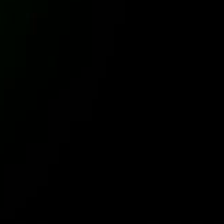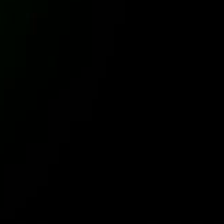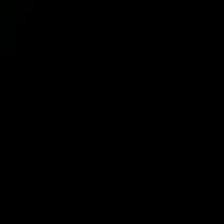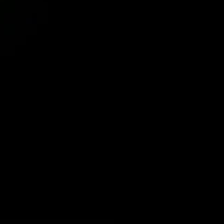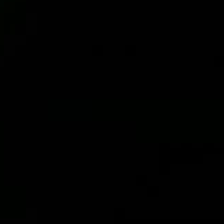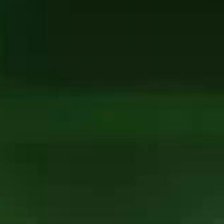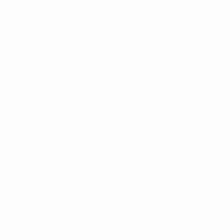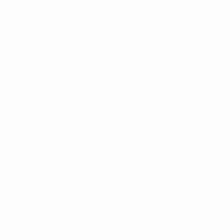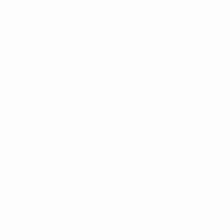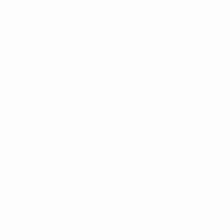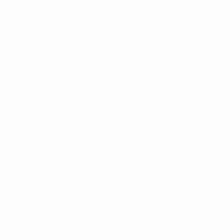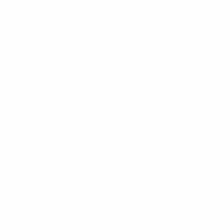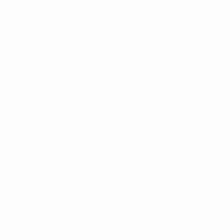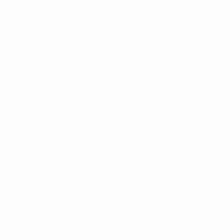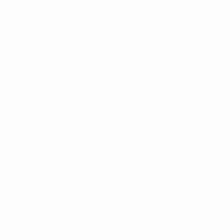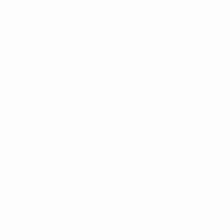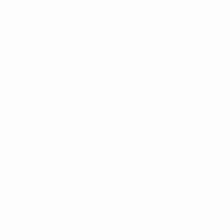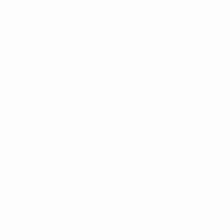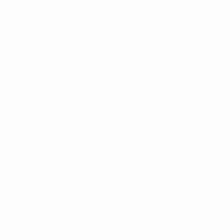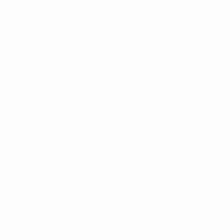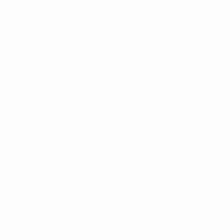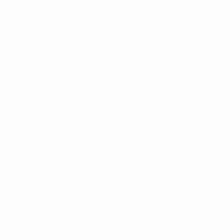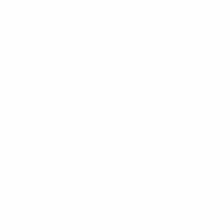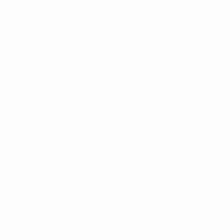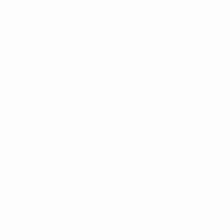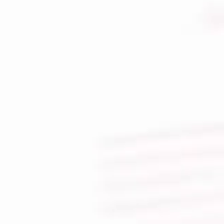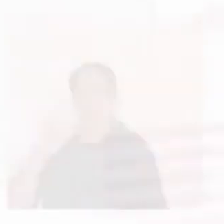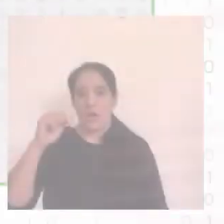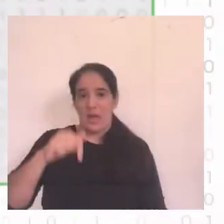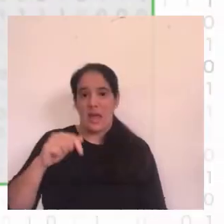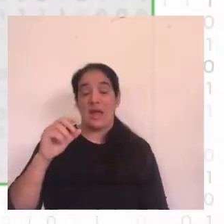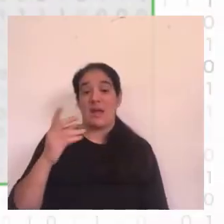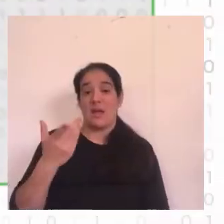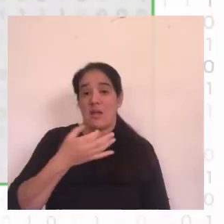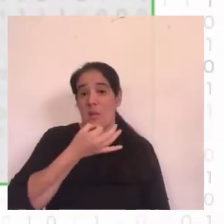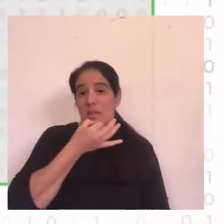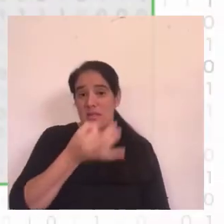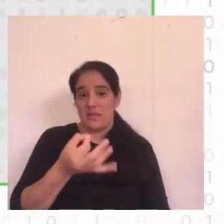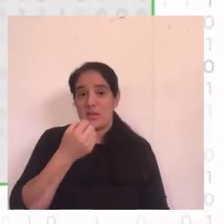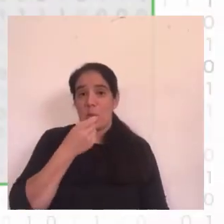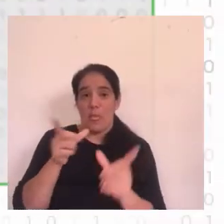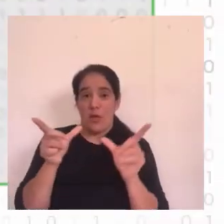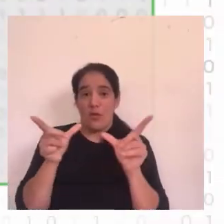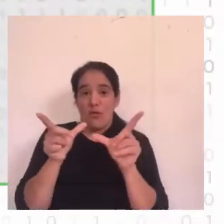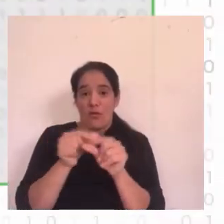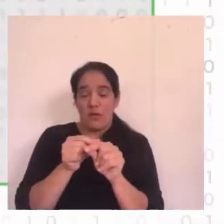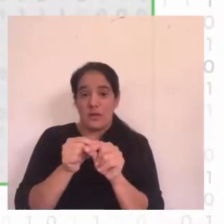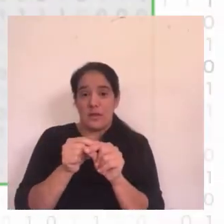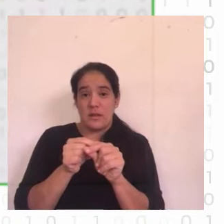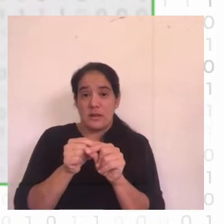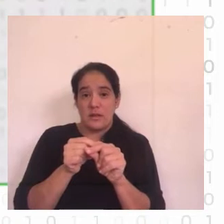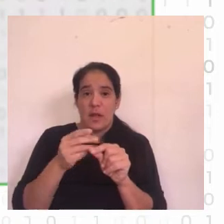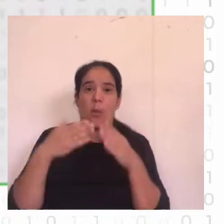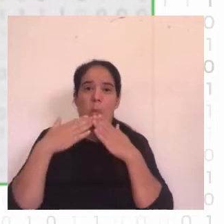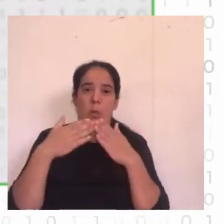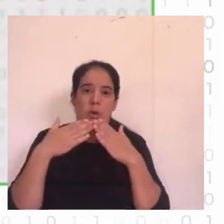Muy bien muchísimas gracias Rocío está disponible acá en vivo ahora si después cuando terminen las presentaciones del bloque tenemos preguntas de la